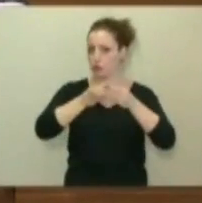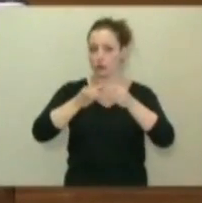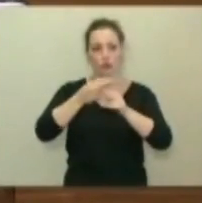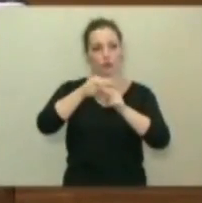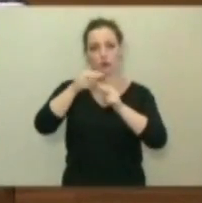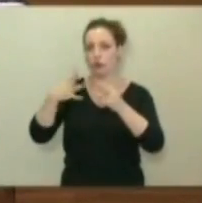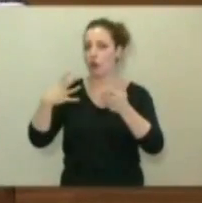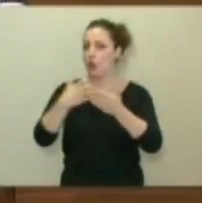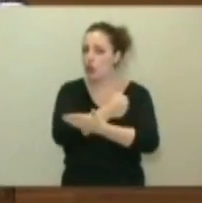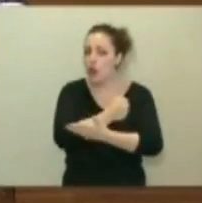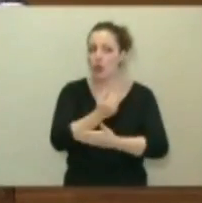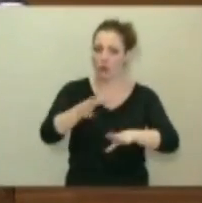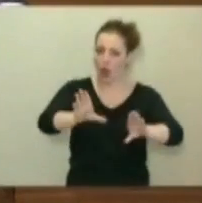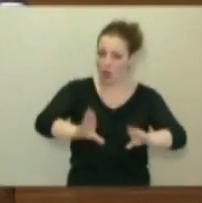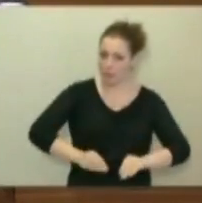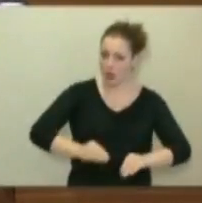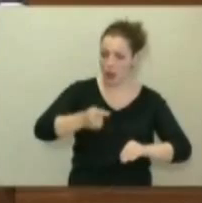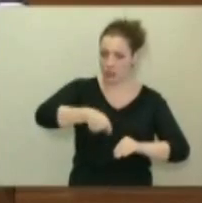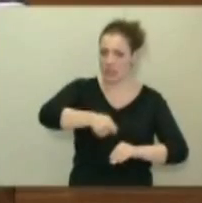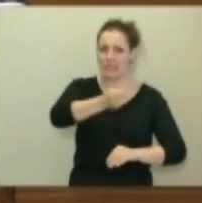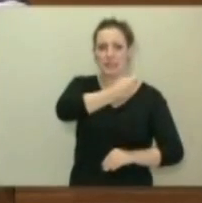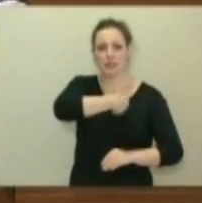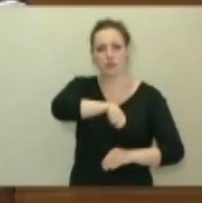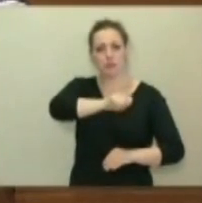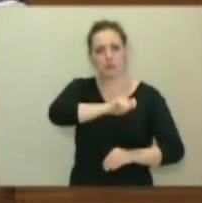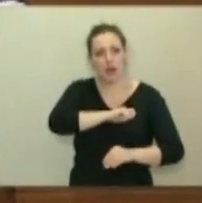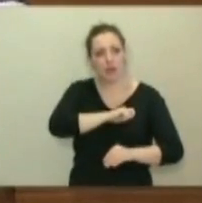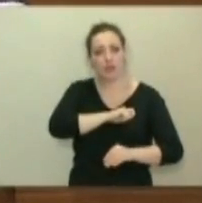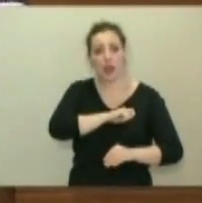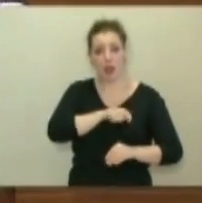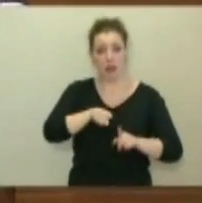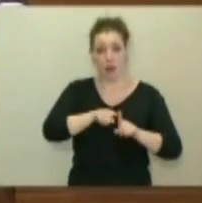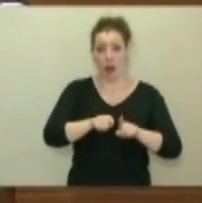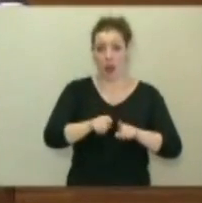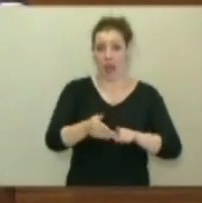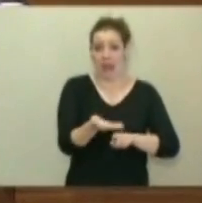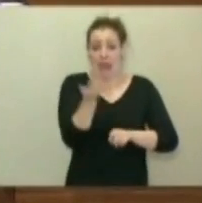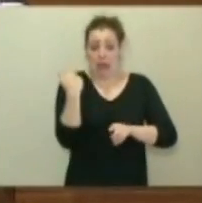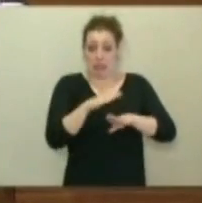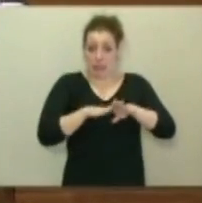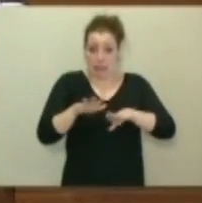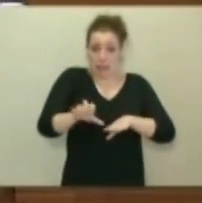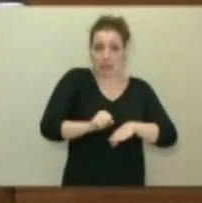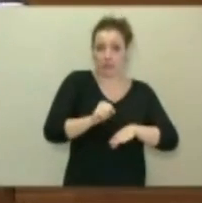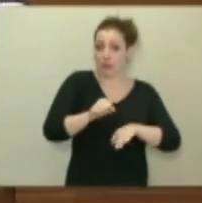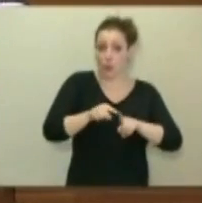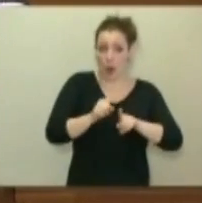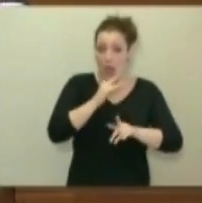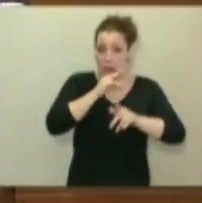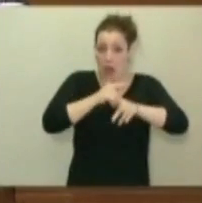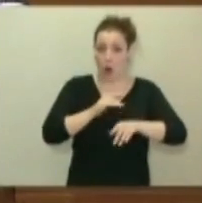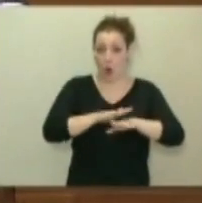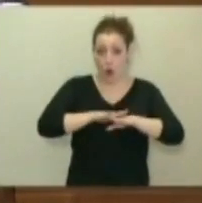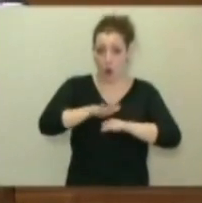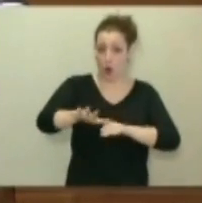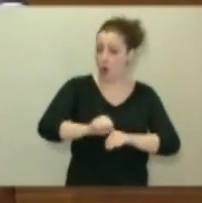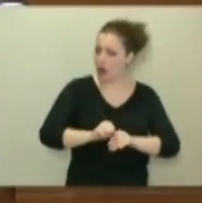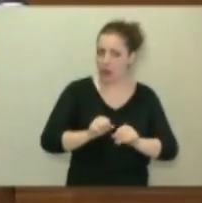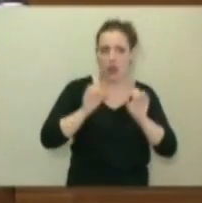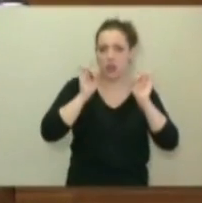todos los actores políticos de este país, tanto los que gobernaron antes como los que gobiernan ahora, están en la base de